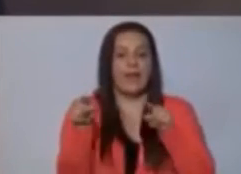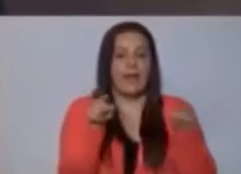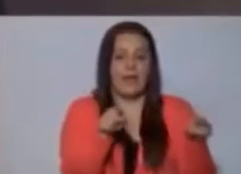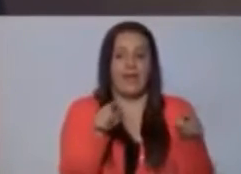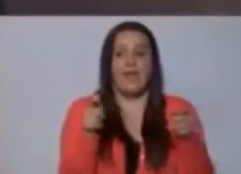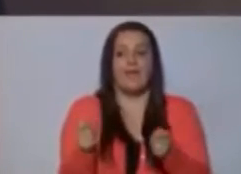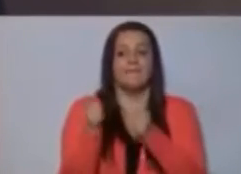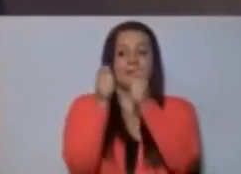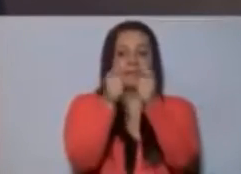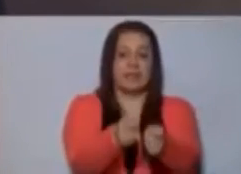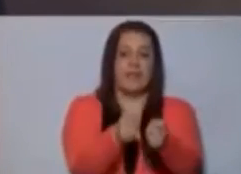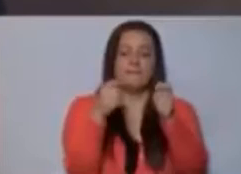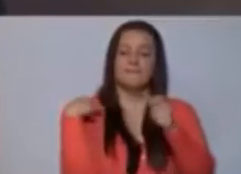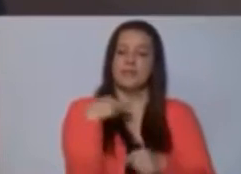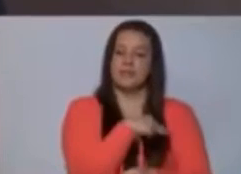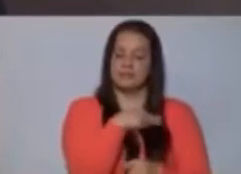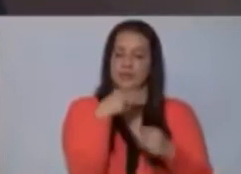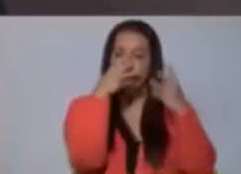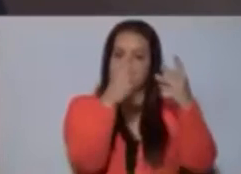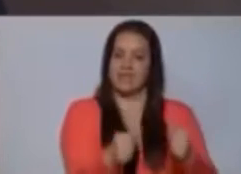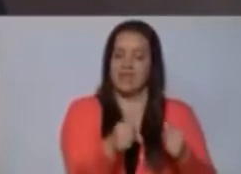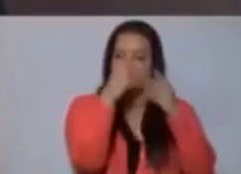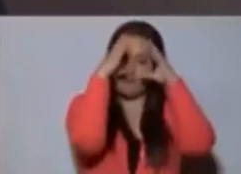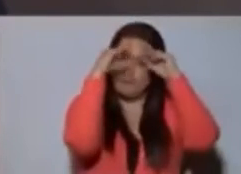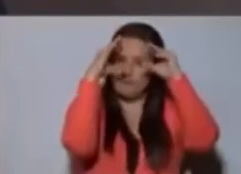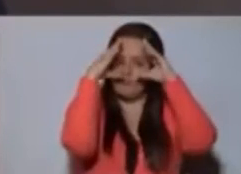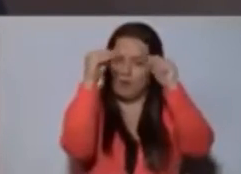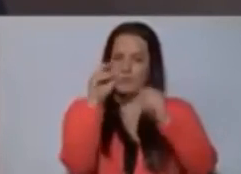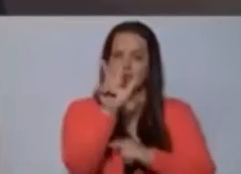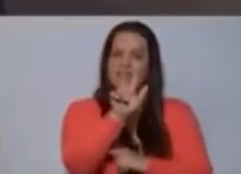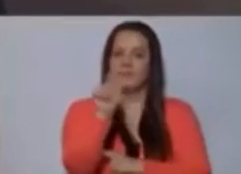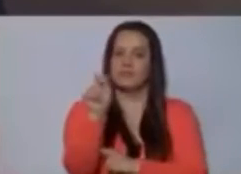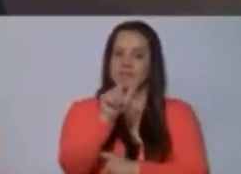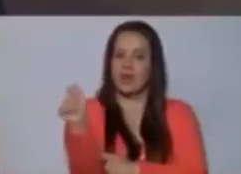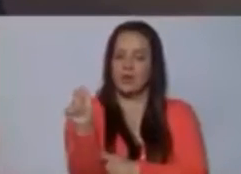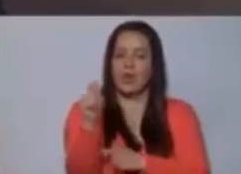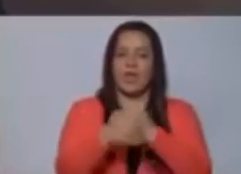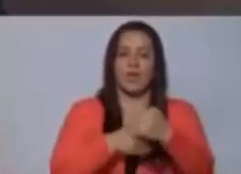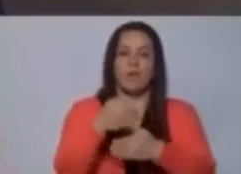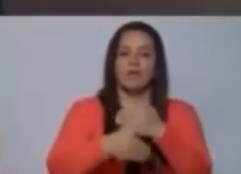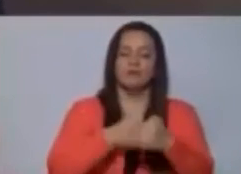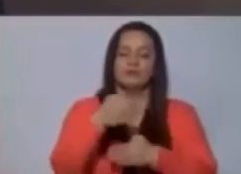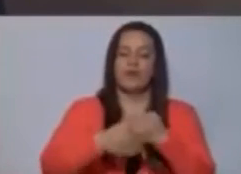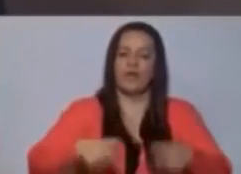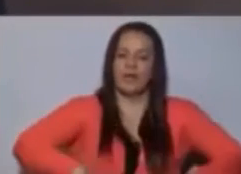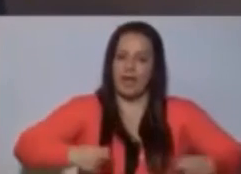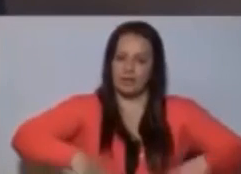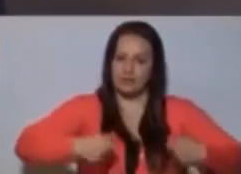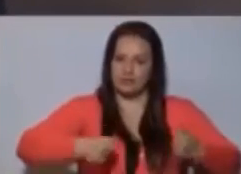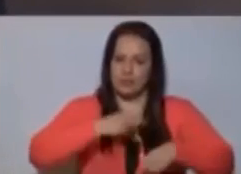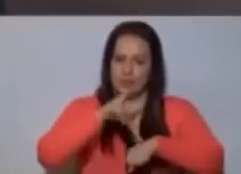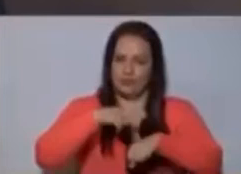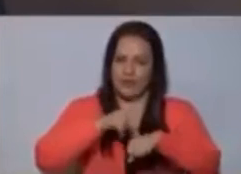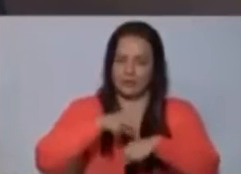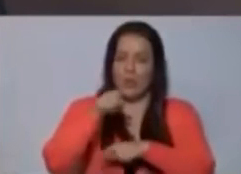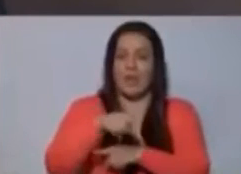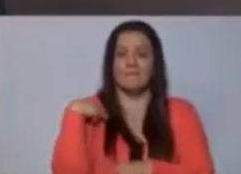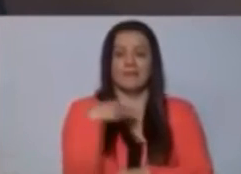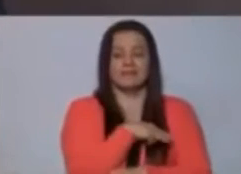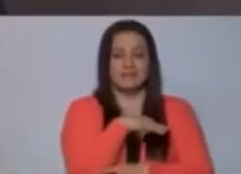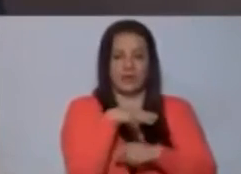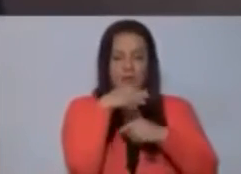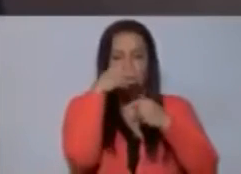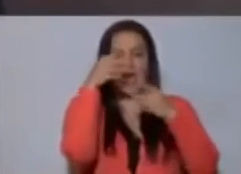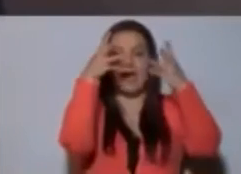Ministro de Hacienda informes trimestrales sobre la evolución del gasto corriente. El Ministerio de Hacienda publicará